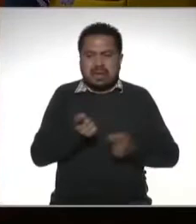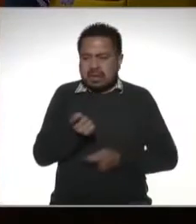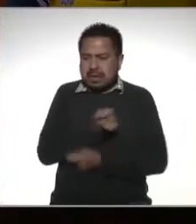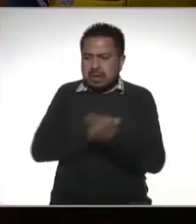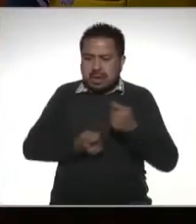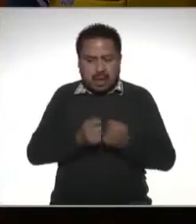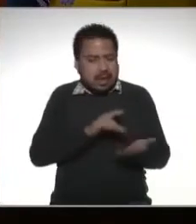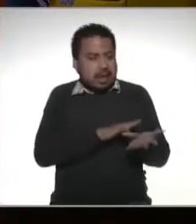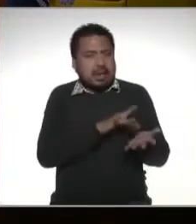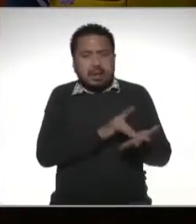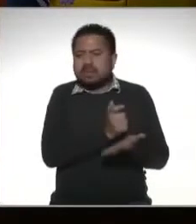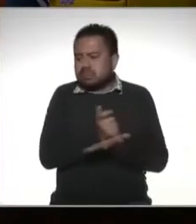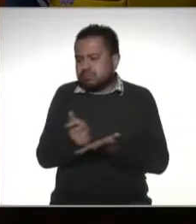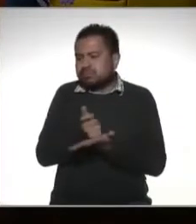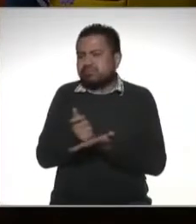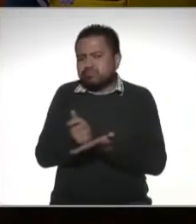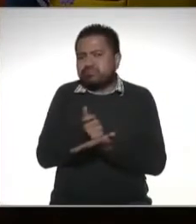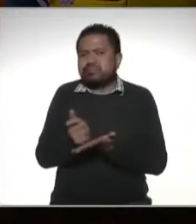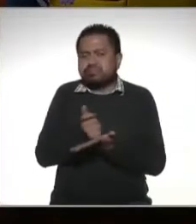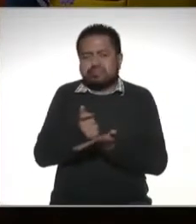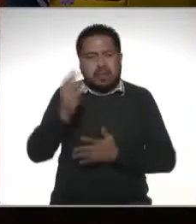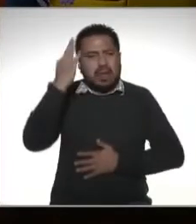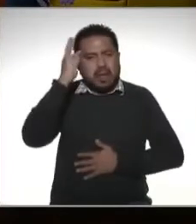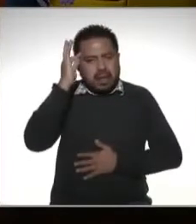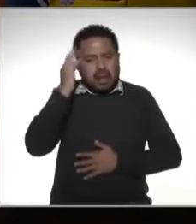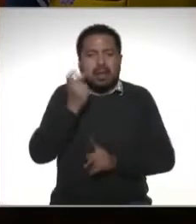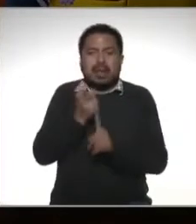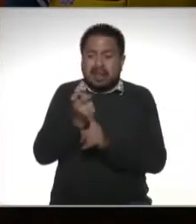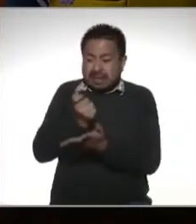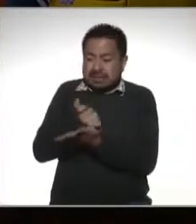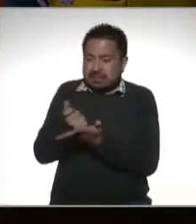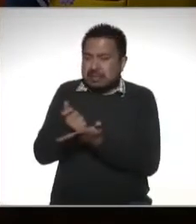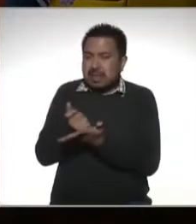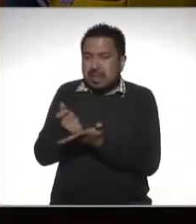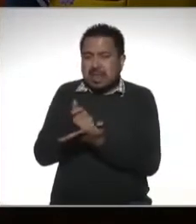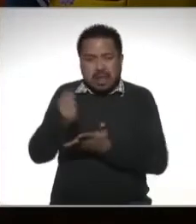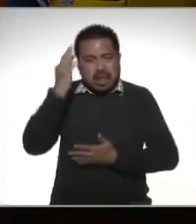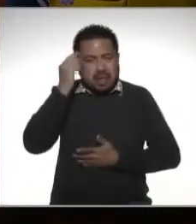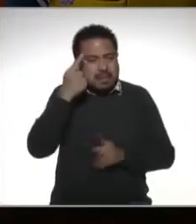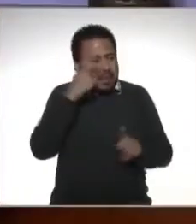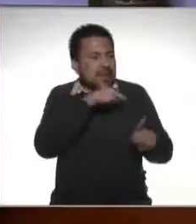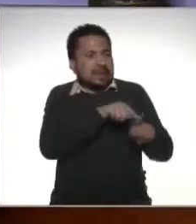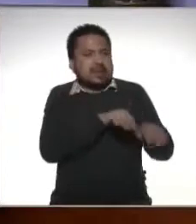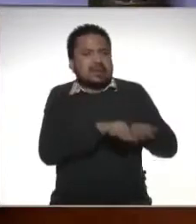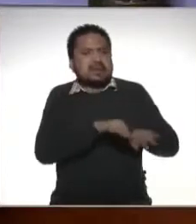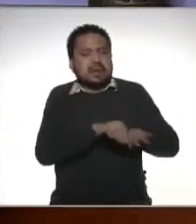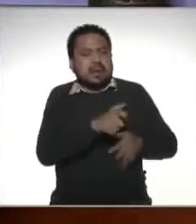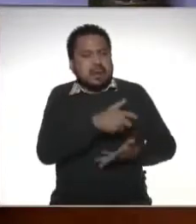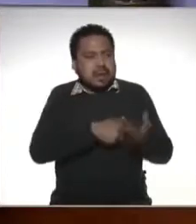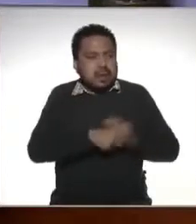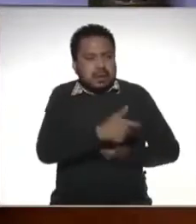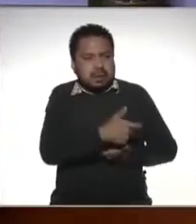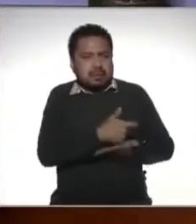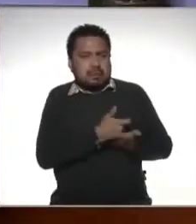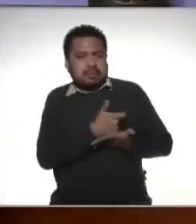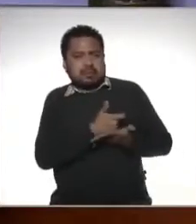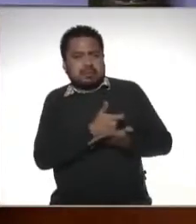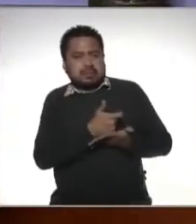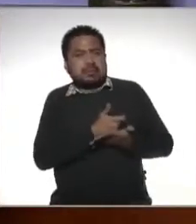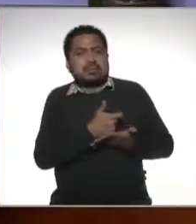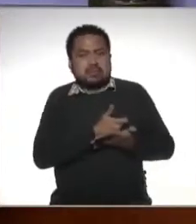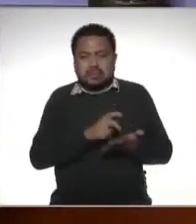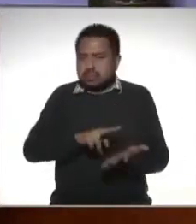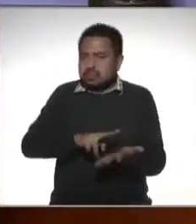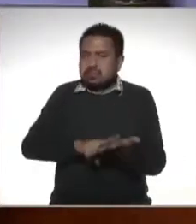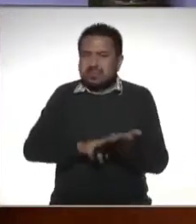de ese apoyo pues les paga un sueldo ese sueldo para el trabajador pues es un ingreso un ingreso que